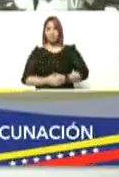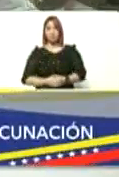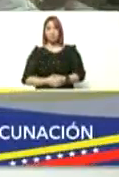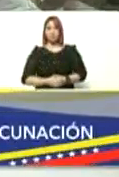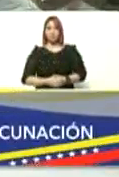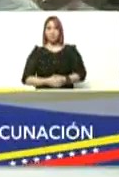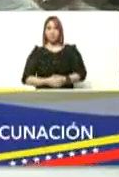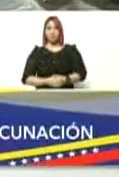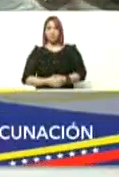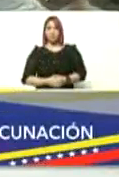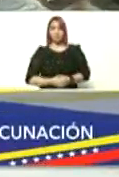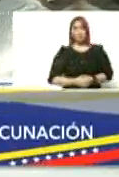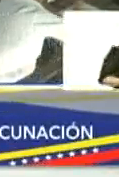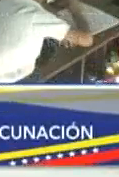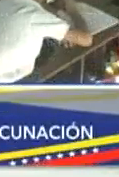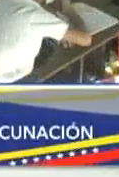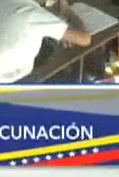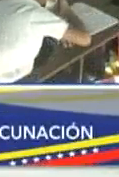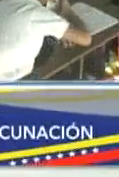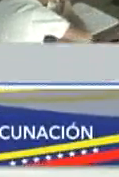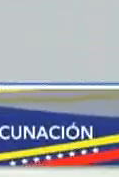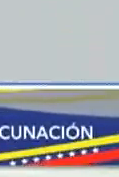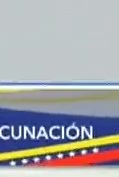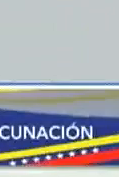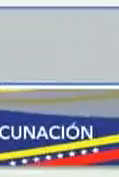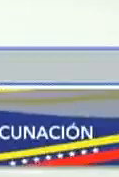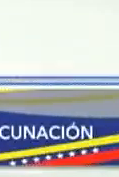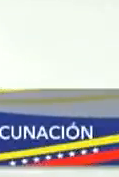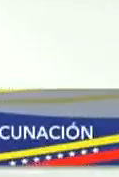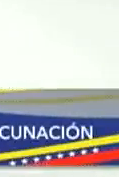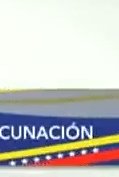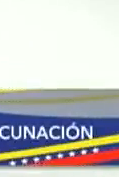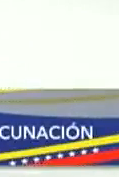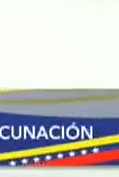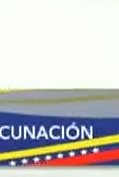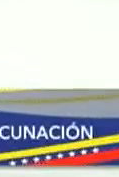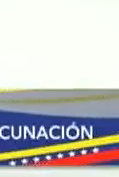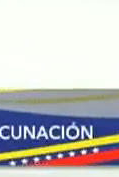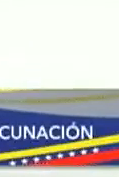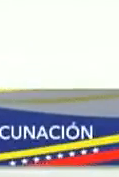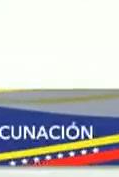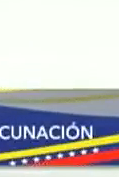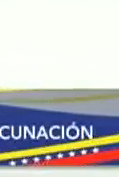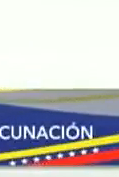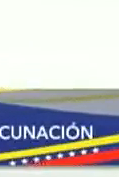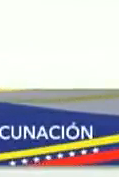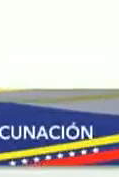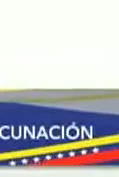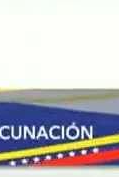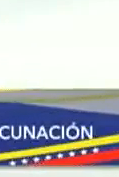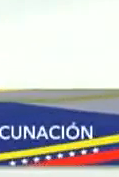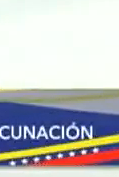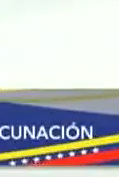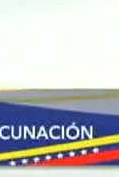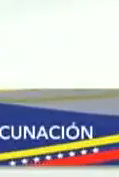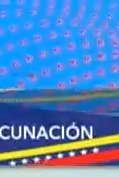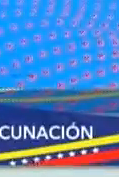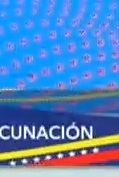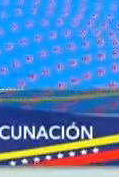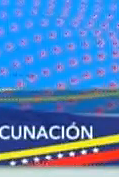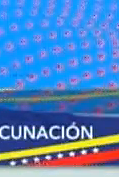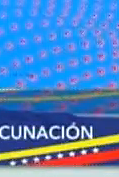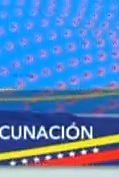tenemos con estos casos durante dos años de pandemia Venezuela tiene acumulado